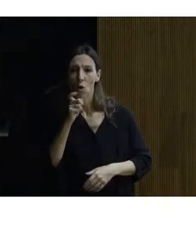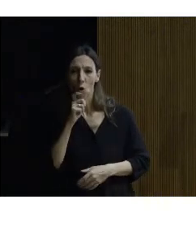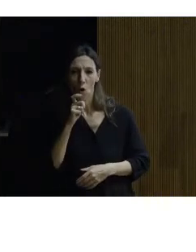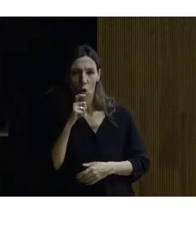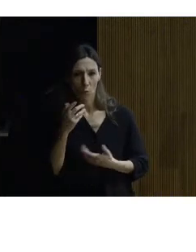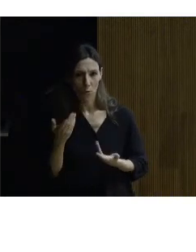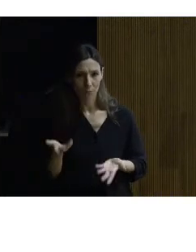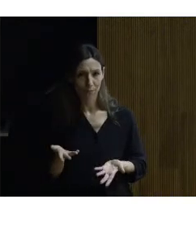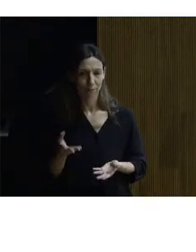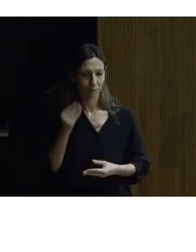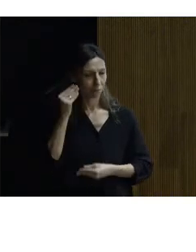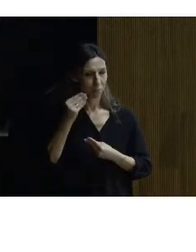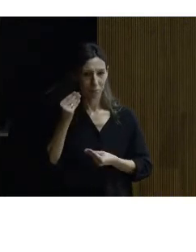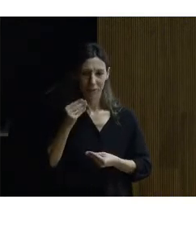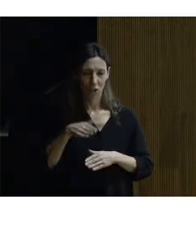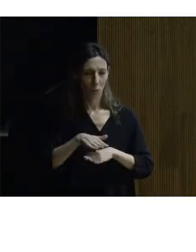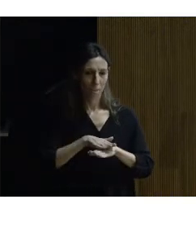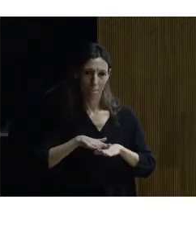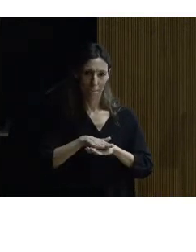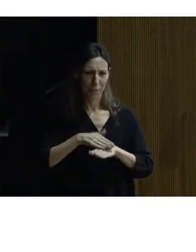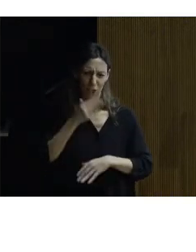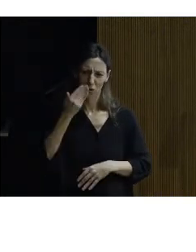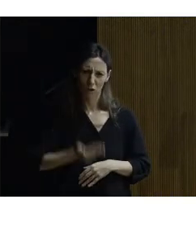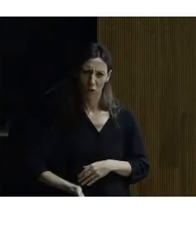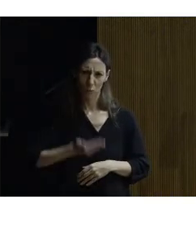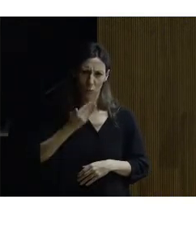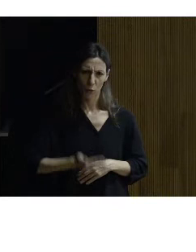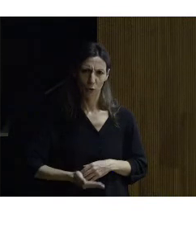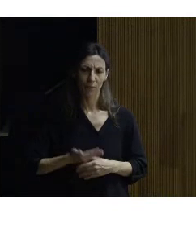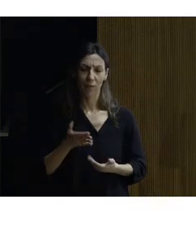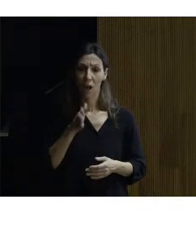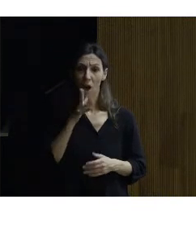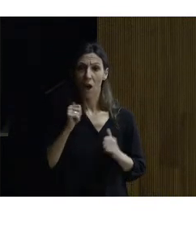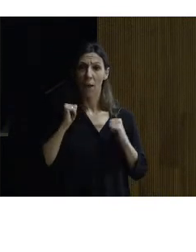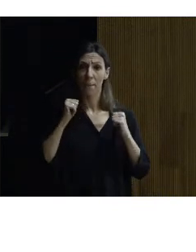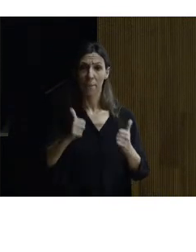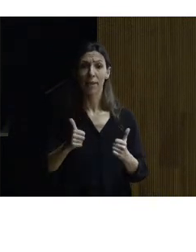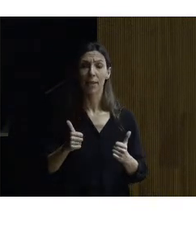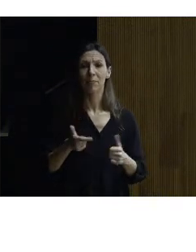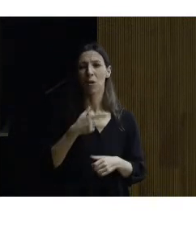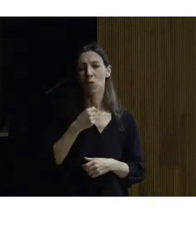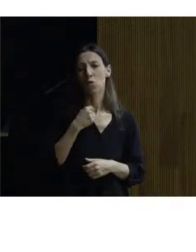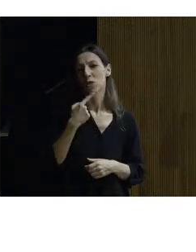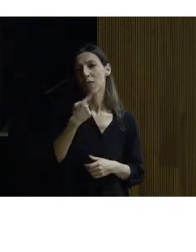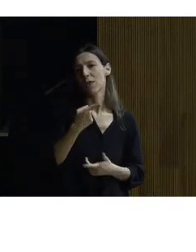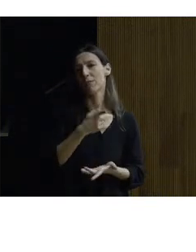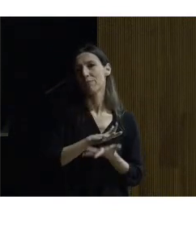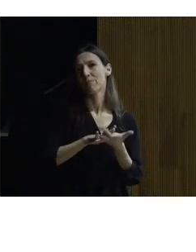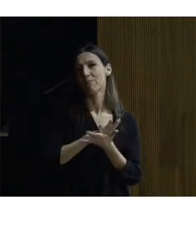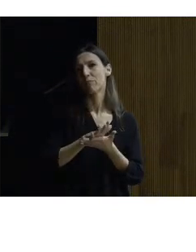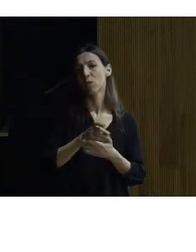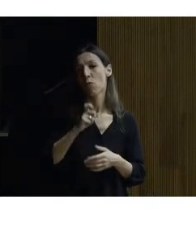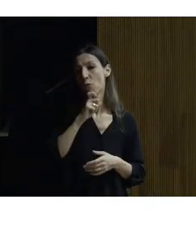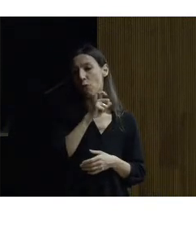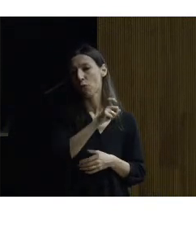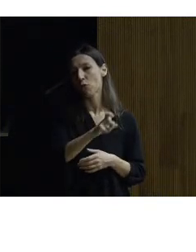fundamental sino esto no tiene ningún sentido vamos a empezar bueno y me gusta decirlo que la fundación